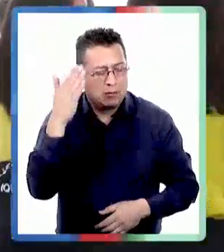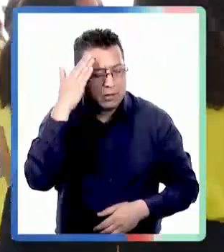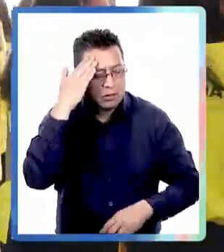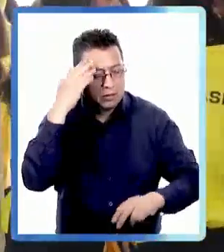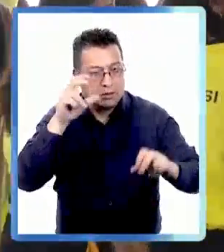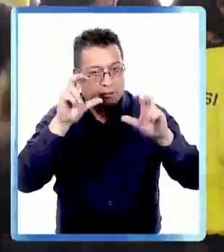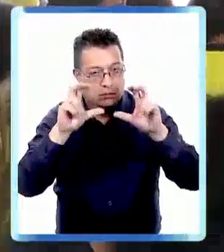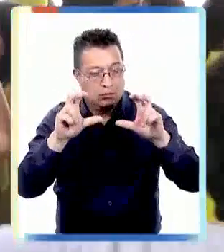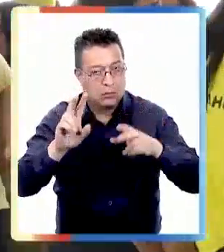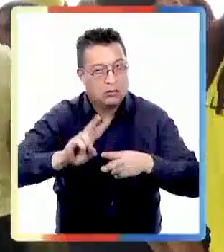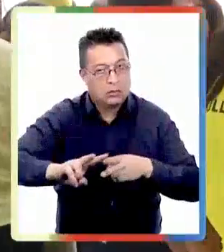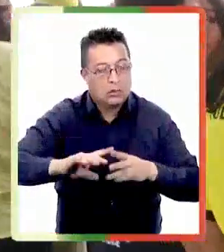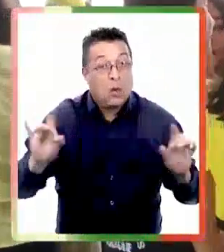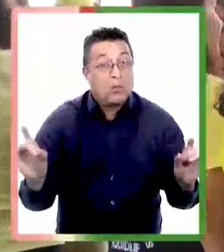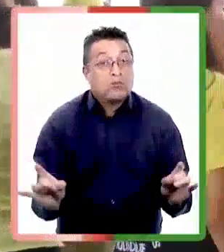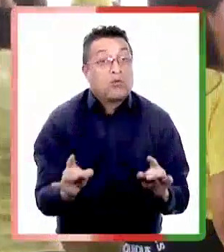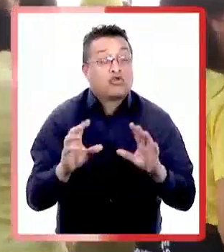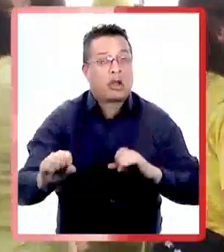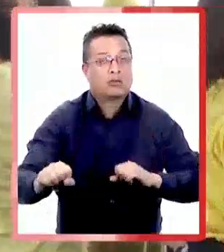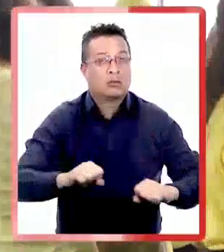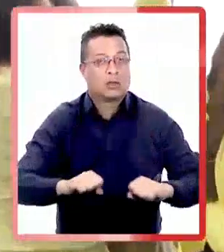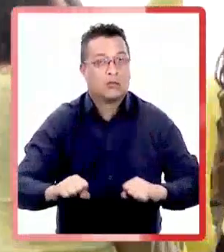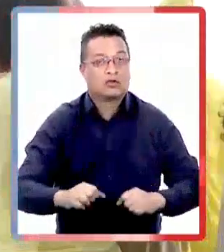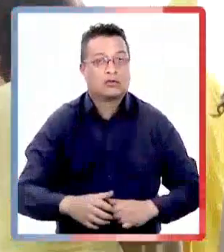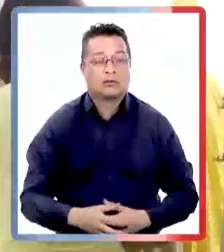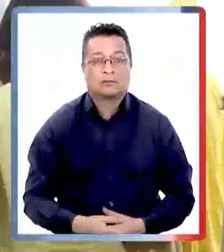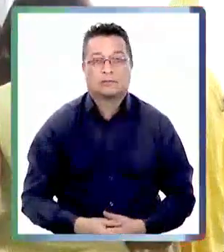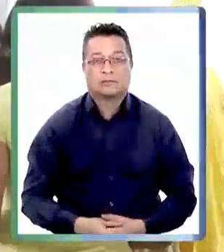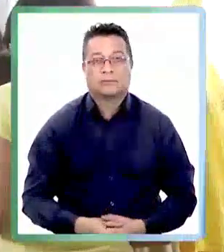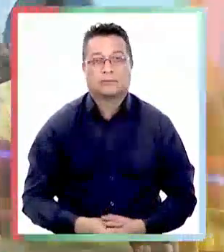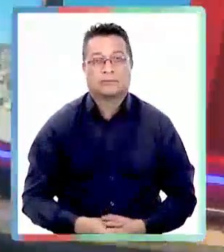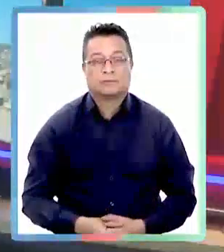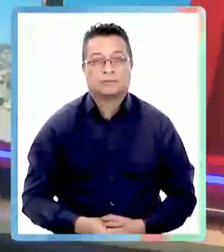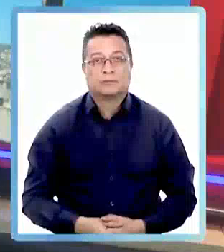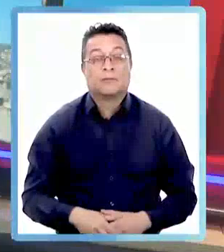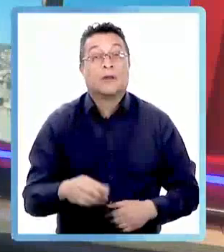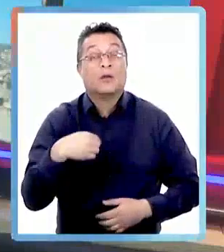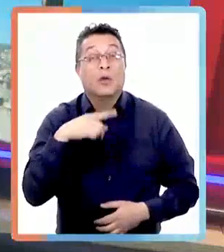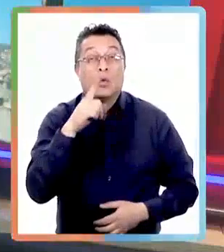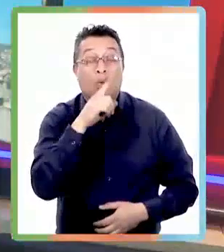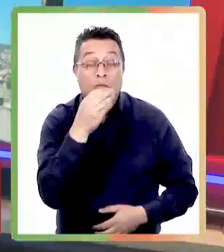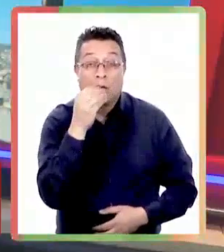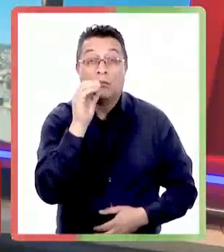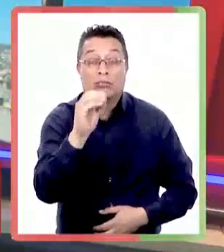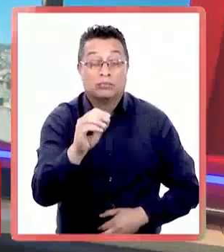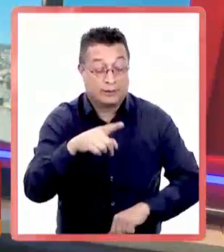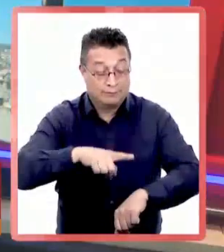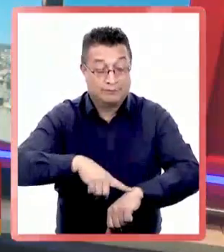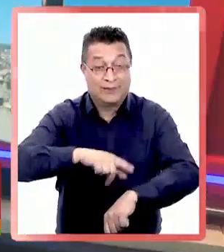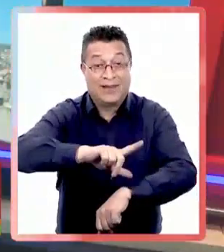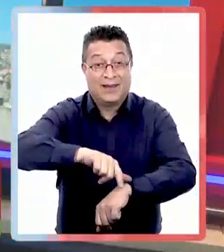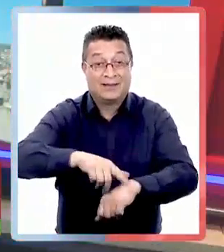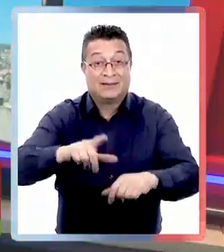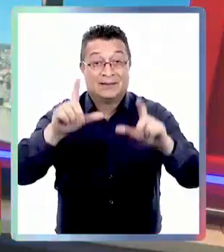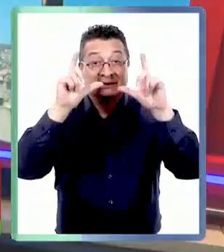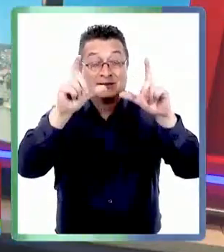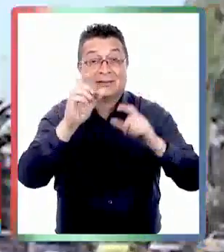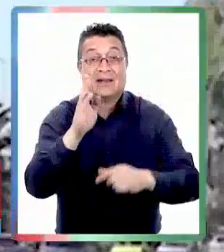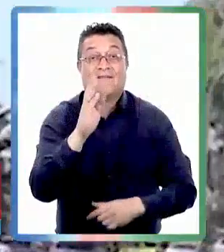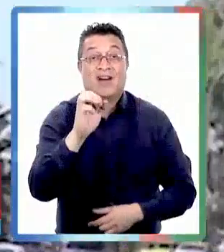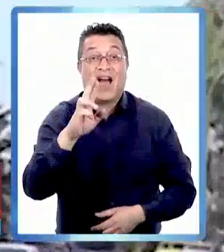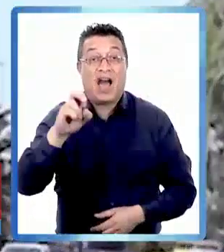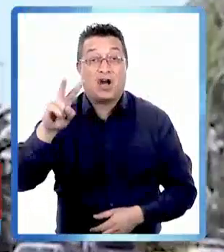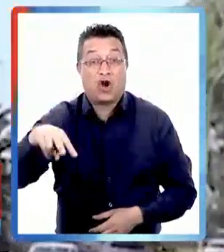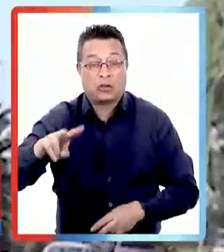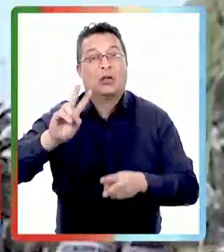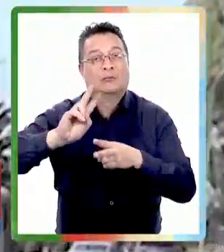estar preparado ante un eventual terremoto y antes de cerrar el histórico reloj de la torre de la estación Barón